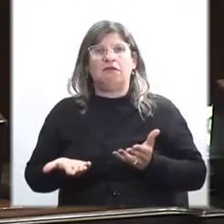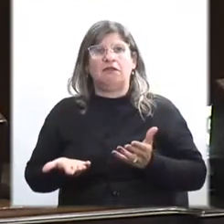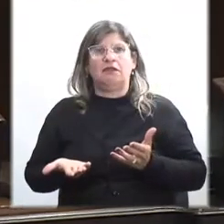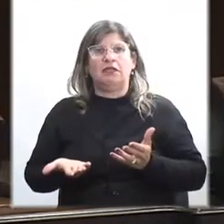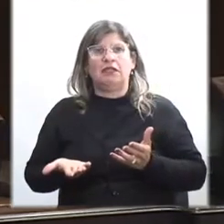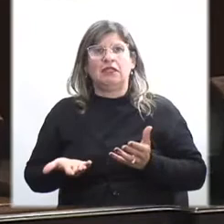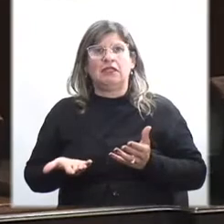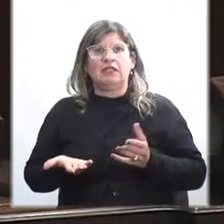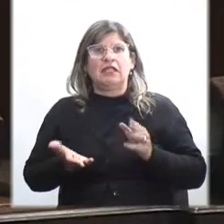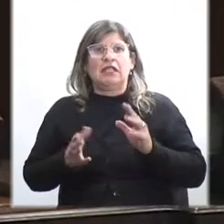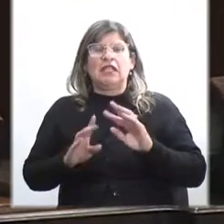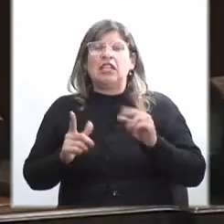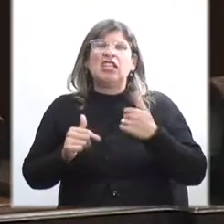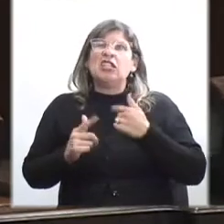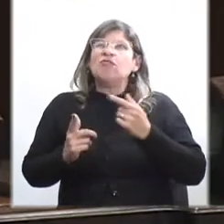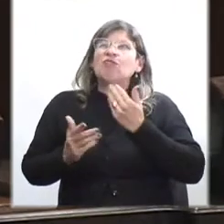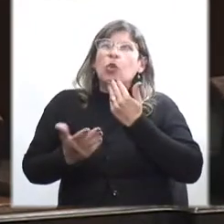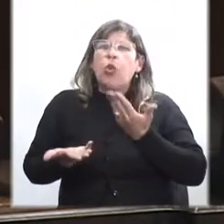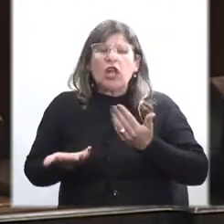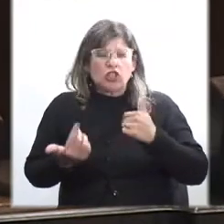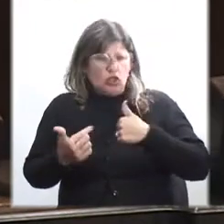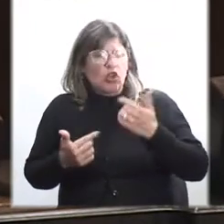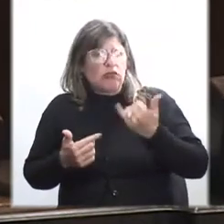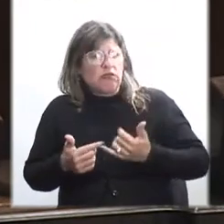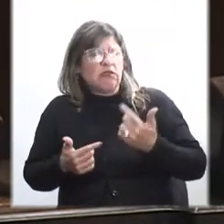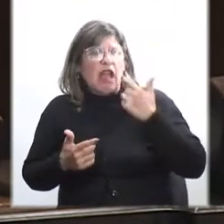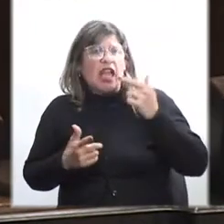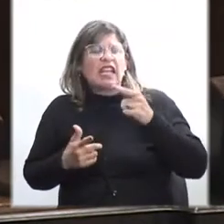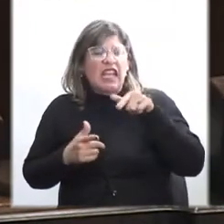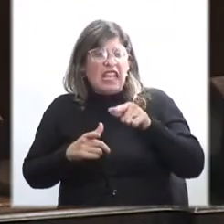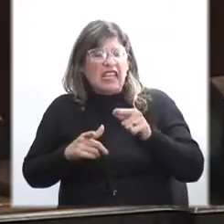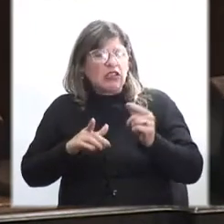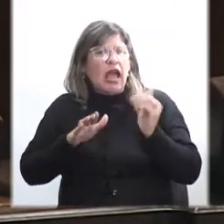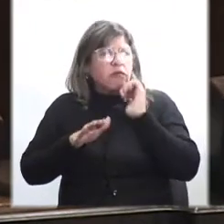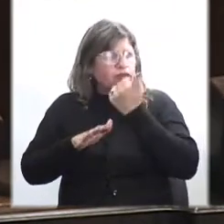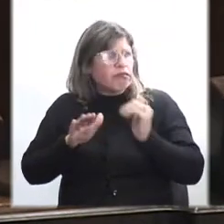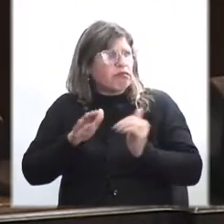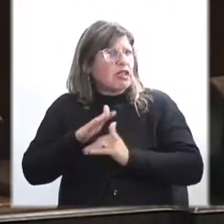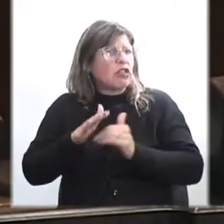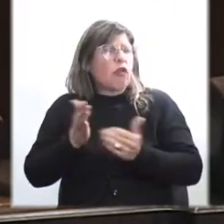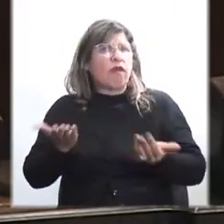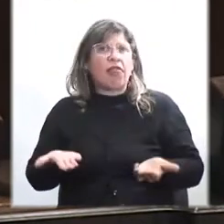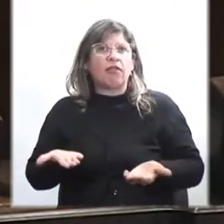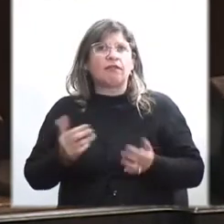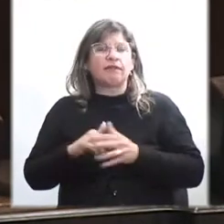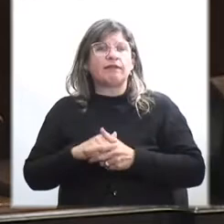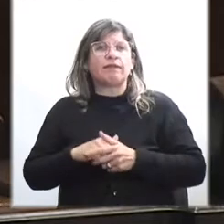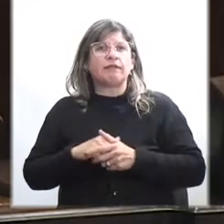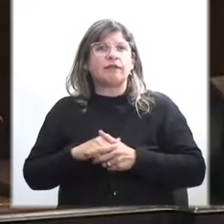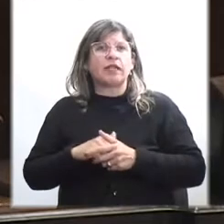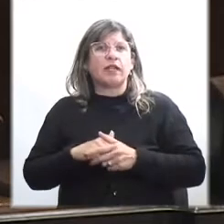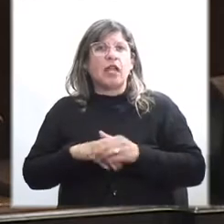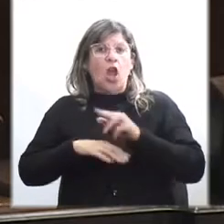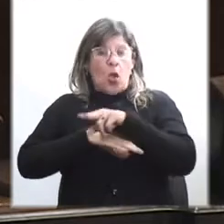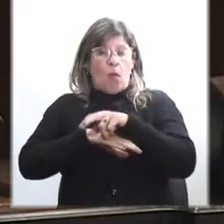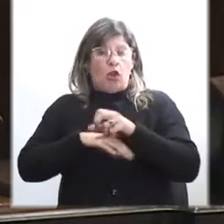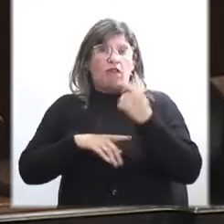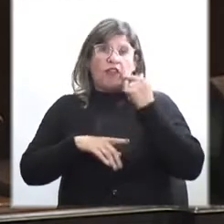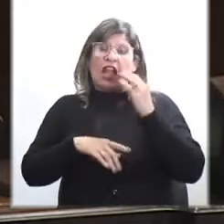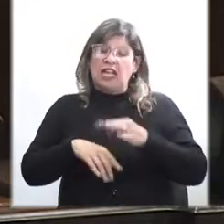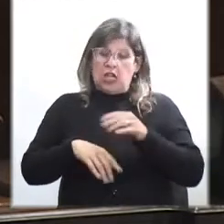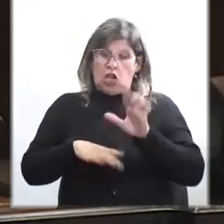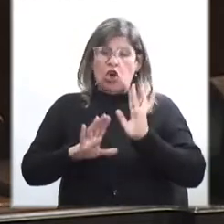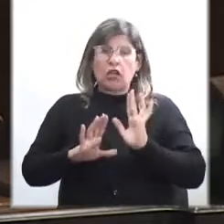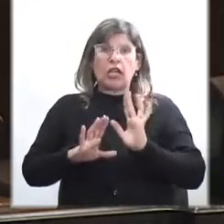Es decir, todavía no me queda muy claro por qué parte de ese archivo es reservado. Porque el fiscal, que creo que